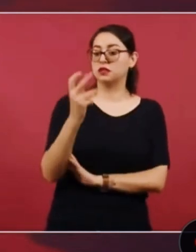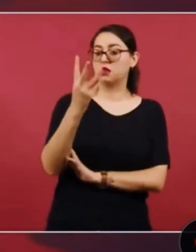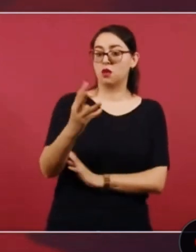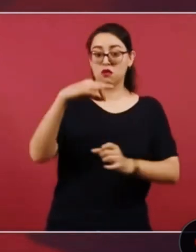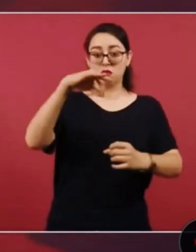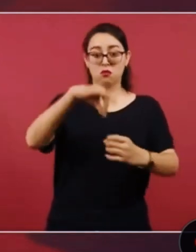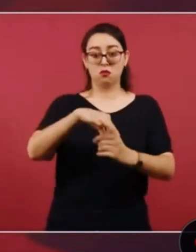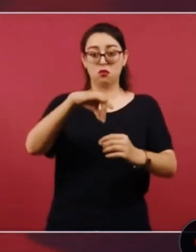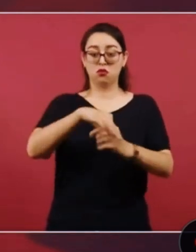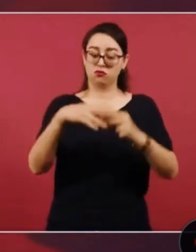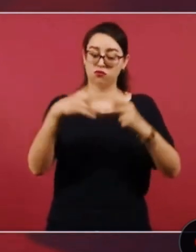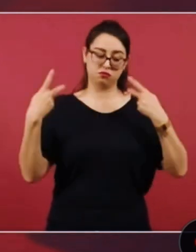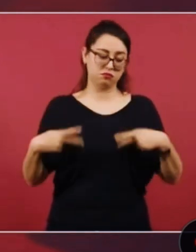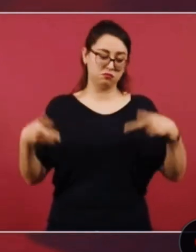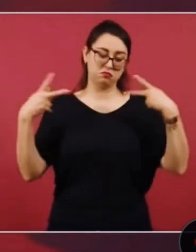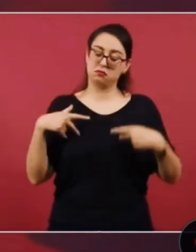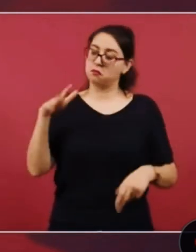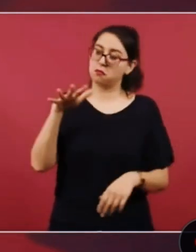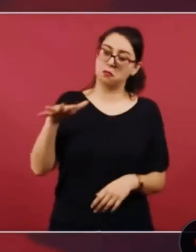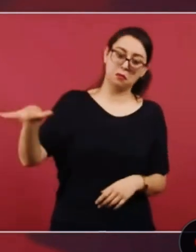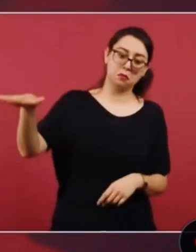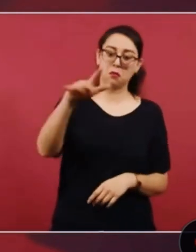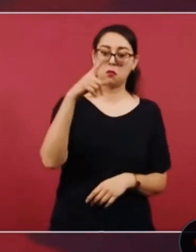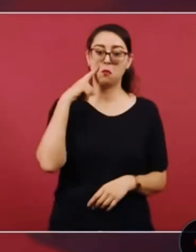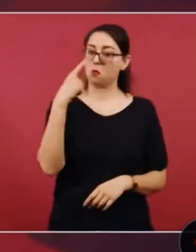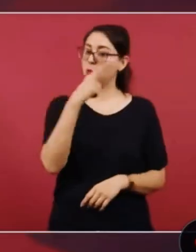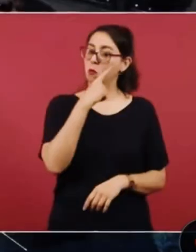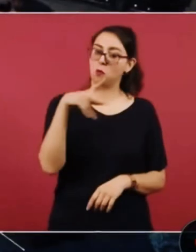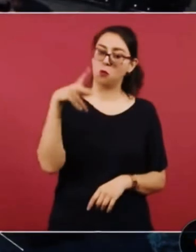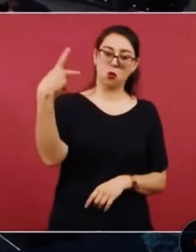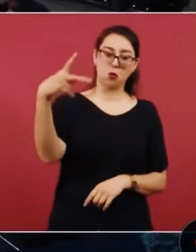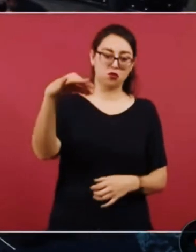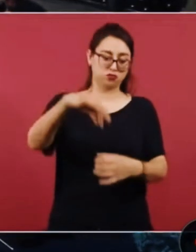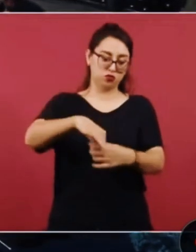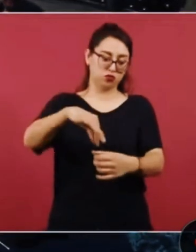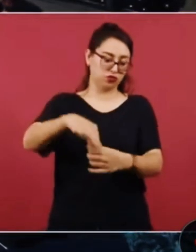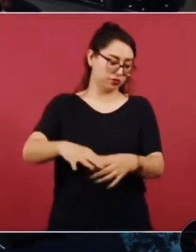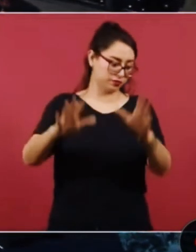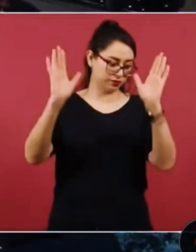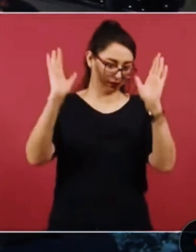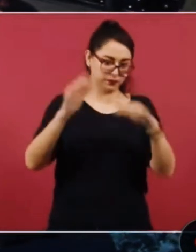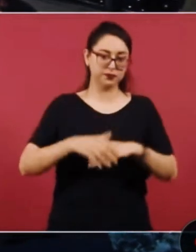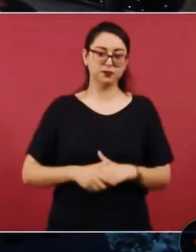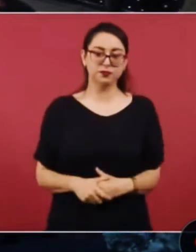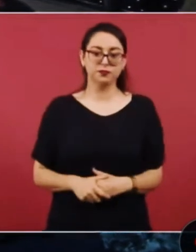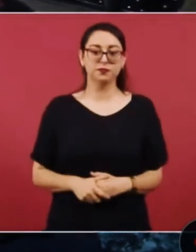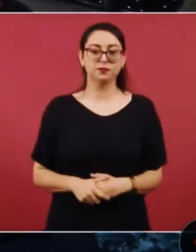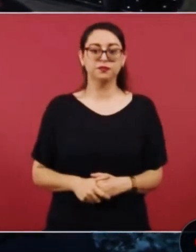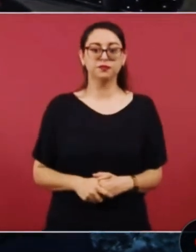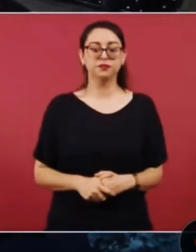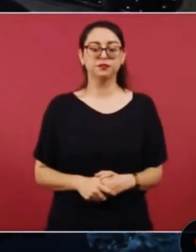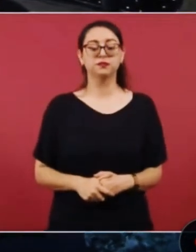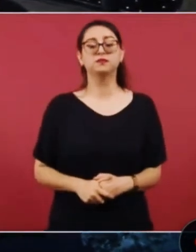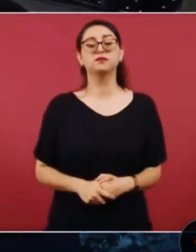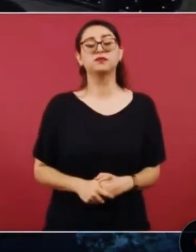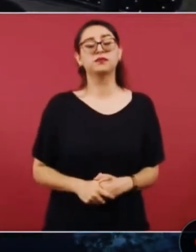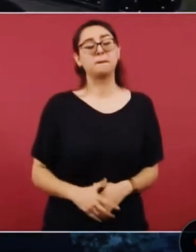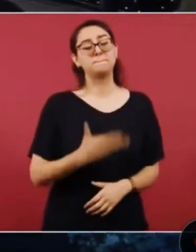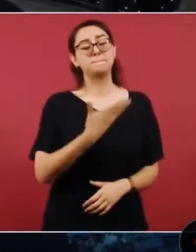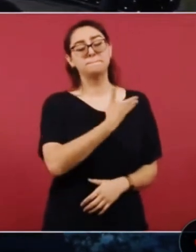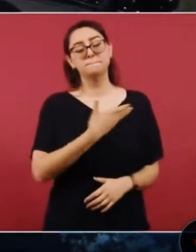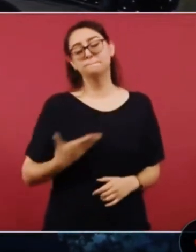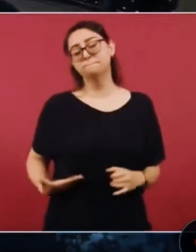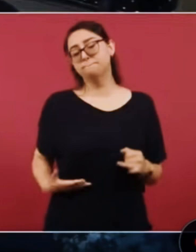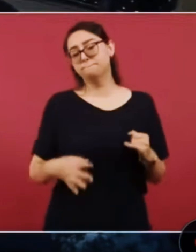va a decidir libremente gracias nada más ya para concluir si usted me lo permite saber